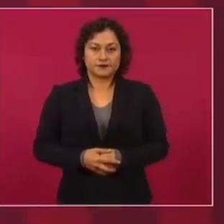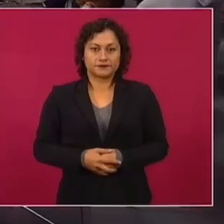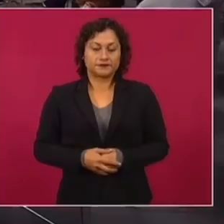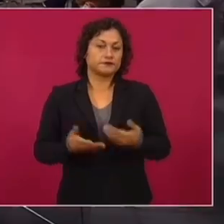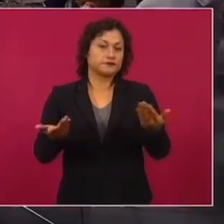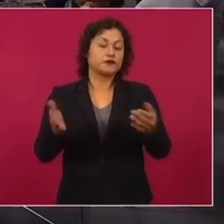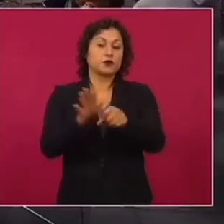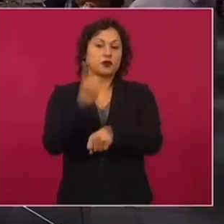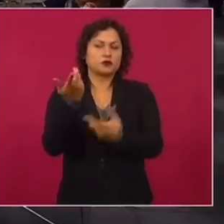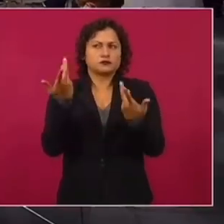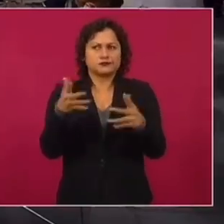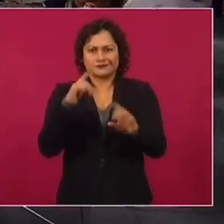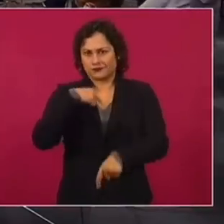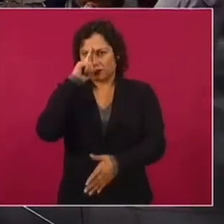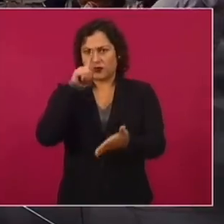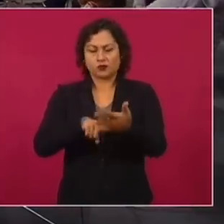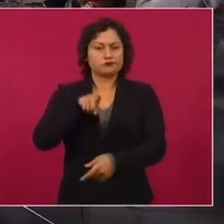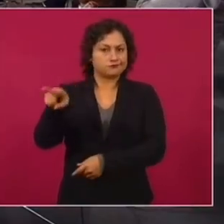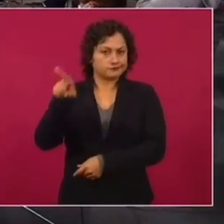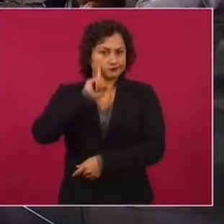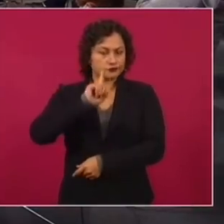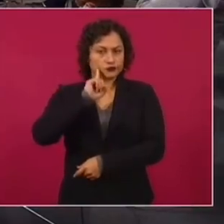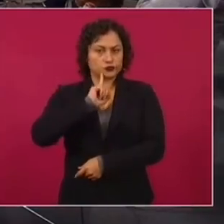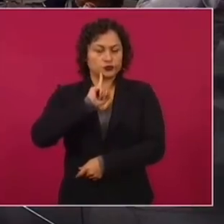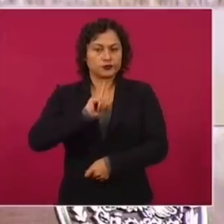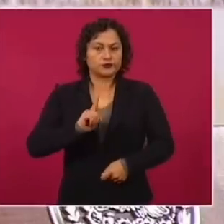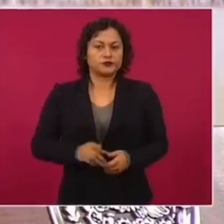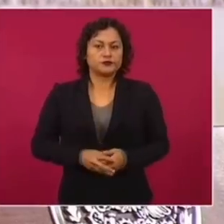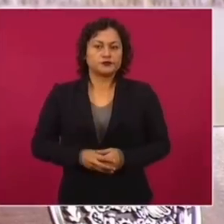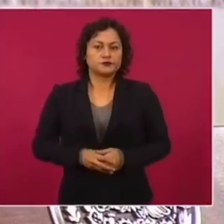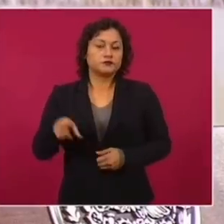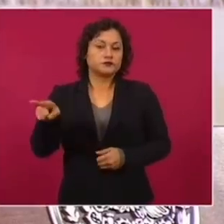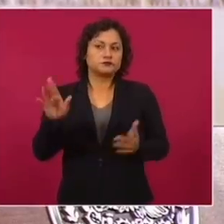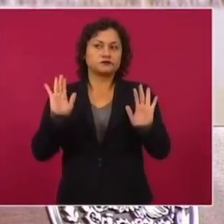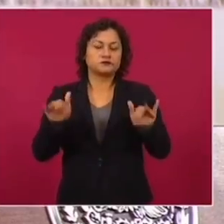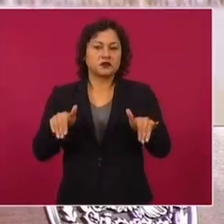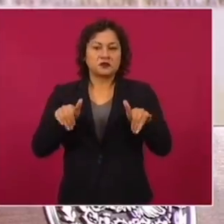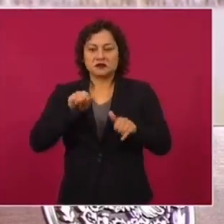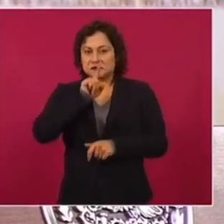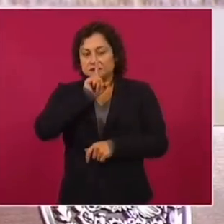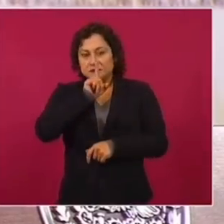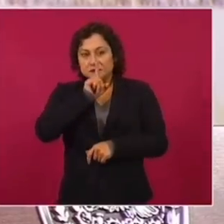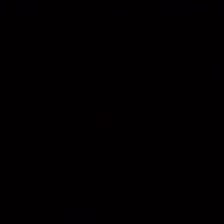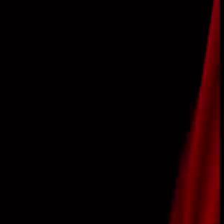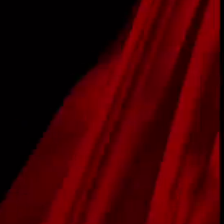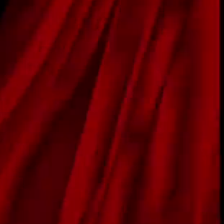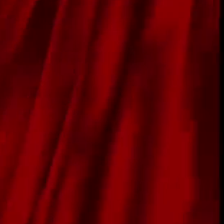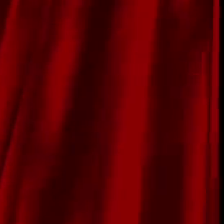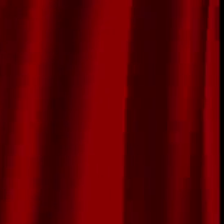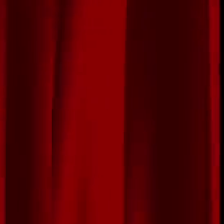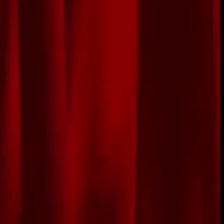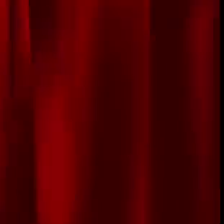yo lo que imagino es que ella no quiere actuar como los de antes.